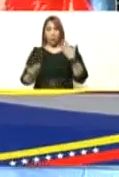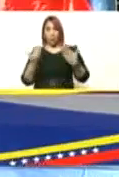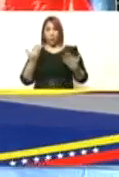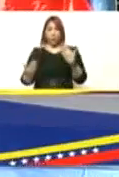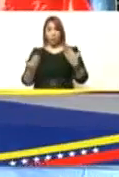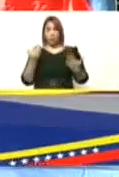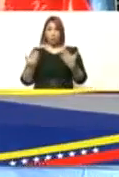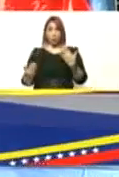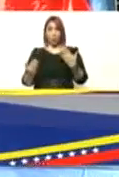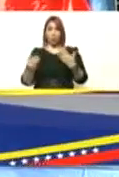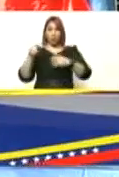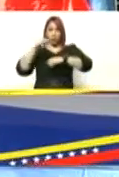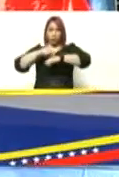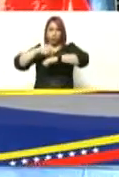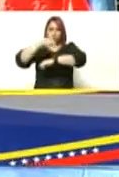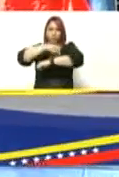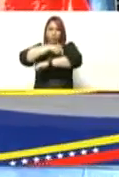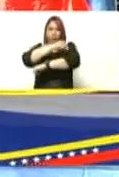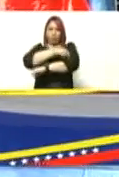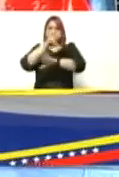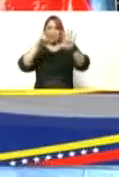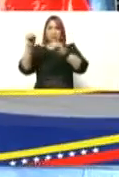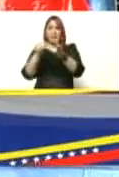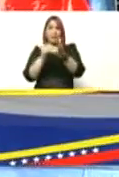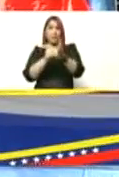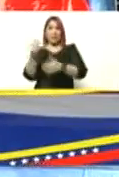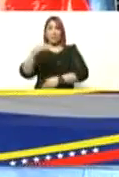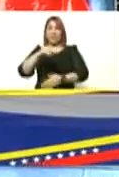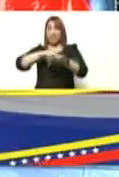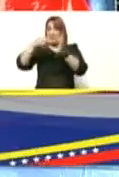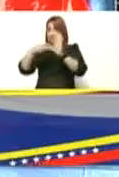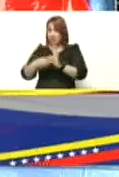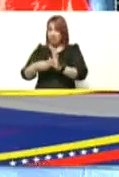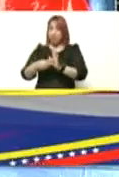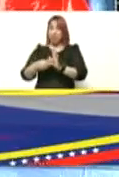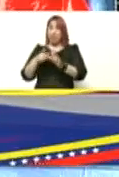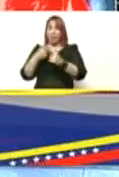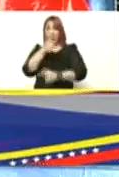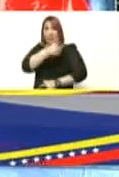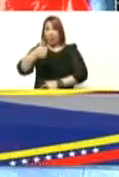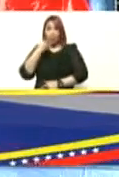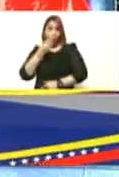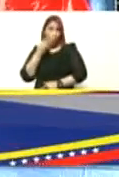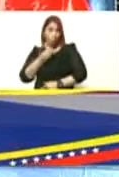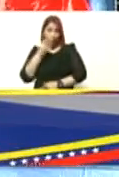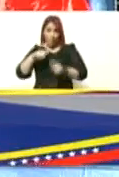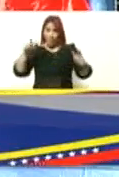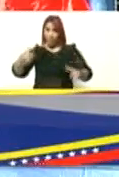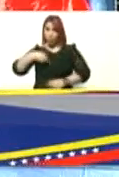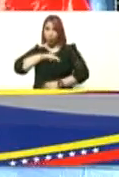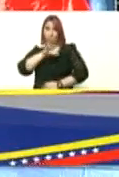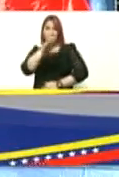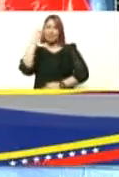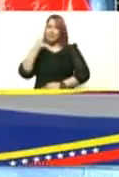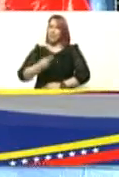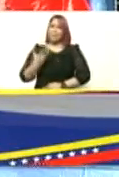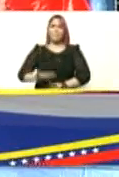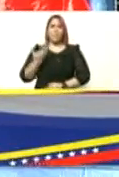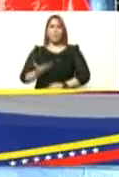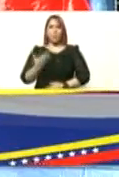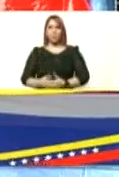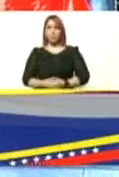el sarampión 70 veces más esto significa que para cada joven para cada ciudadano de nuestra patria es fundamental